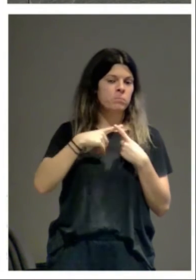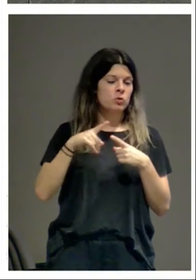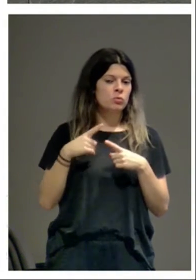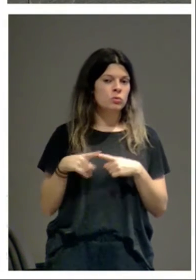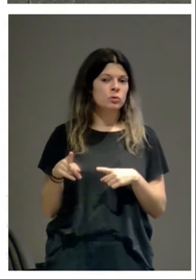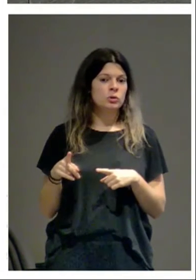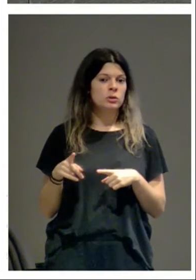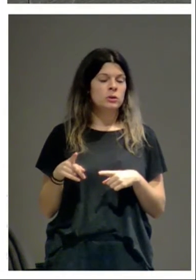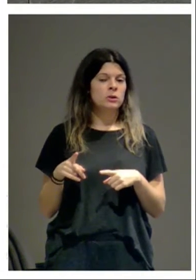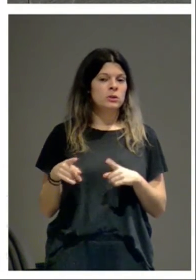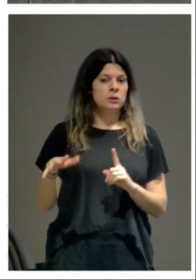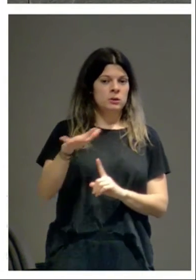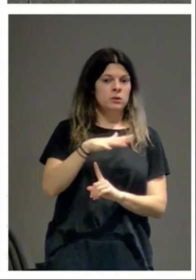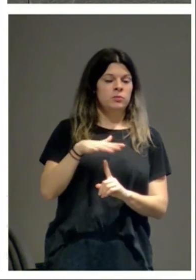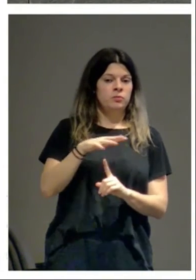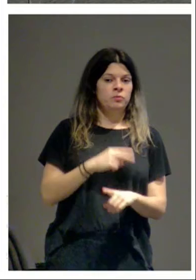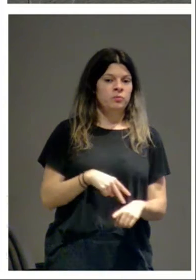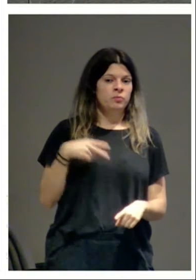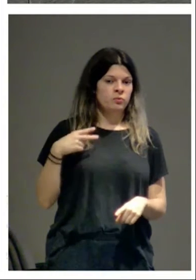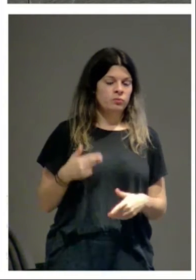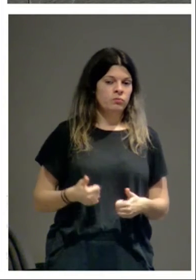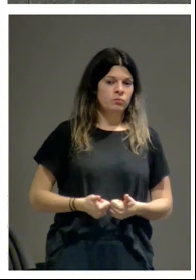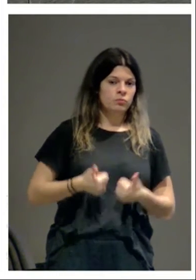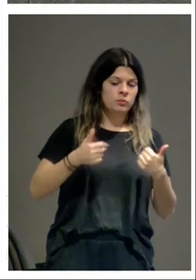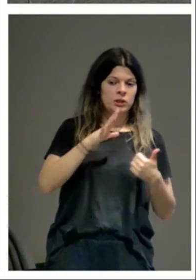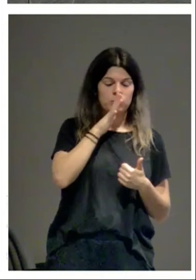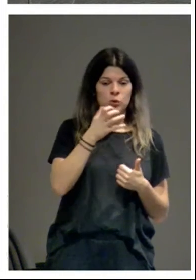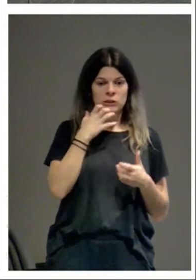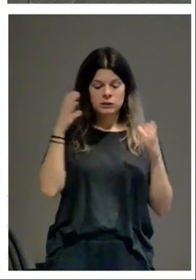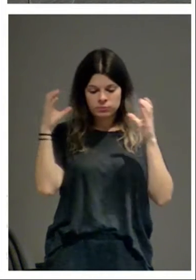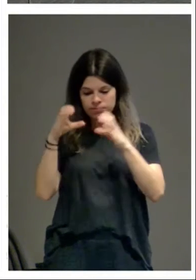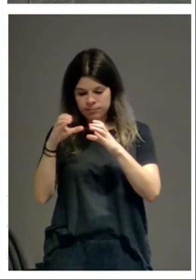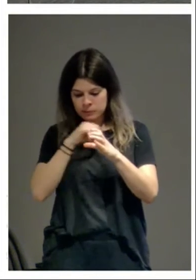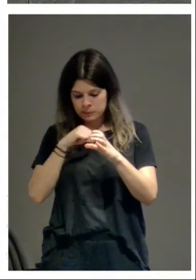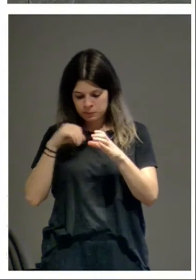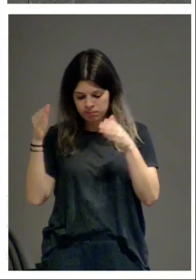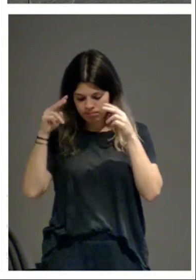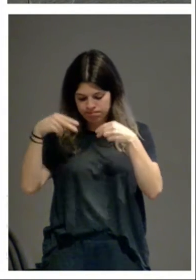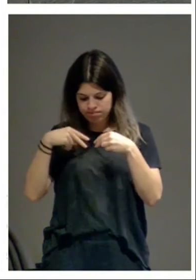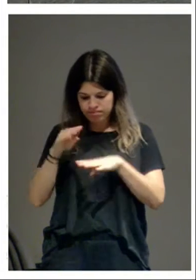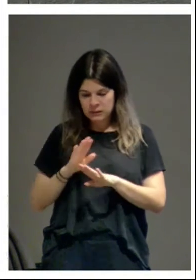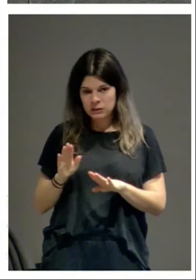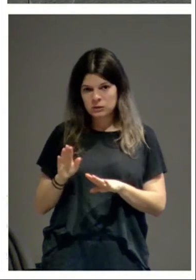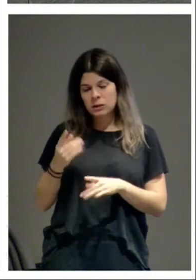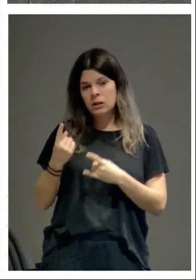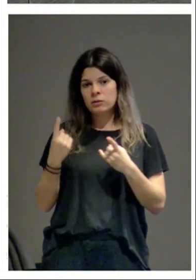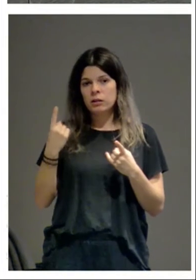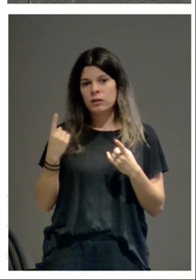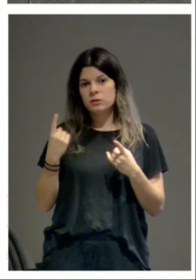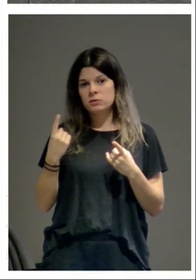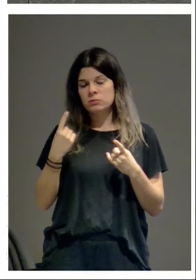en contextos más amplios, porque cuando uno mira exclusivamente lo suyo, a veces no tiene en cuenta